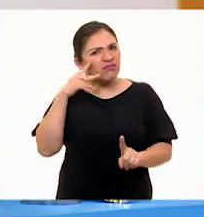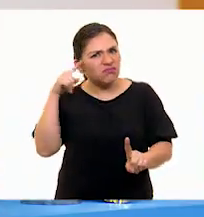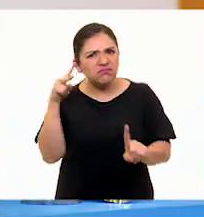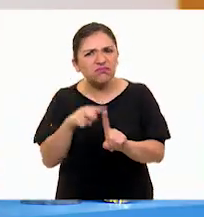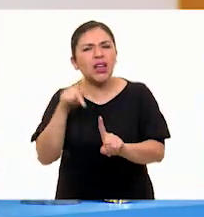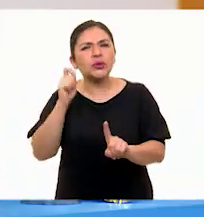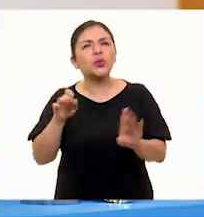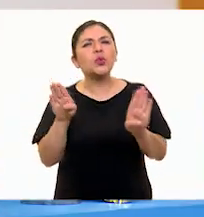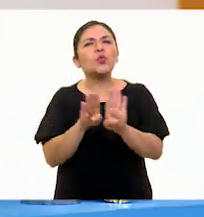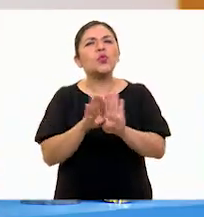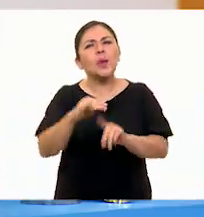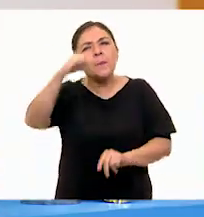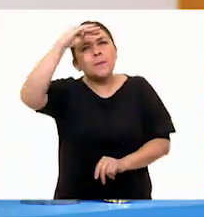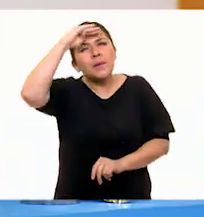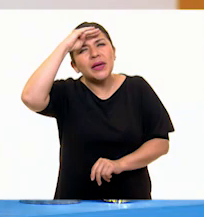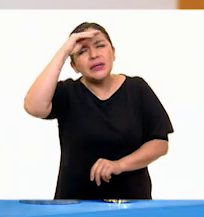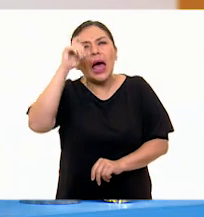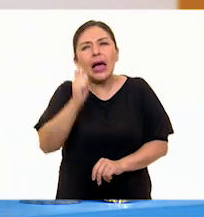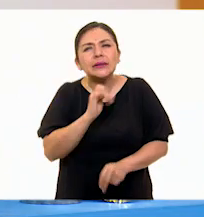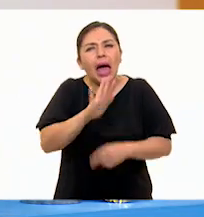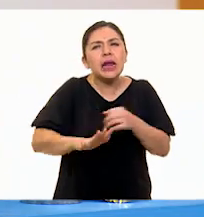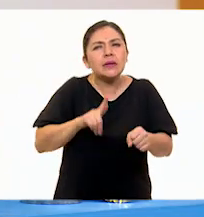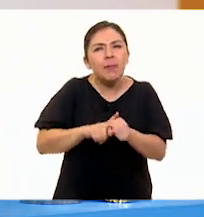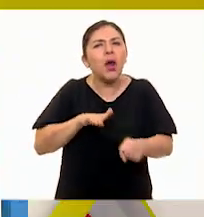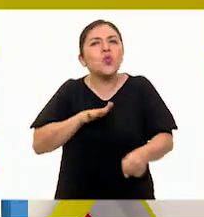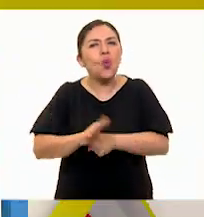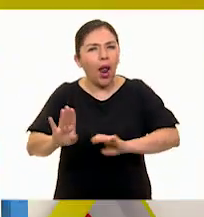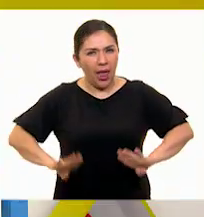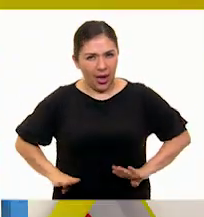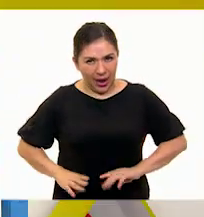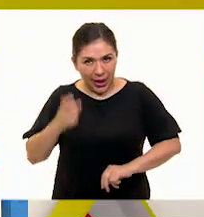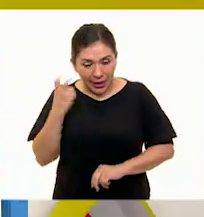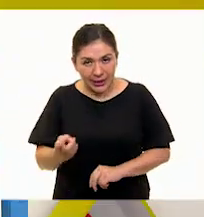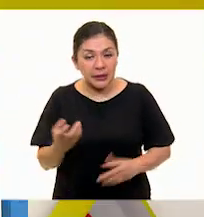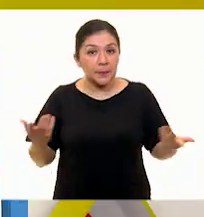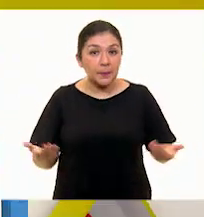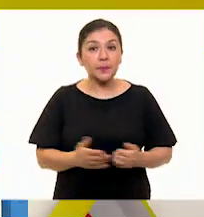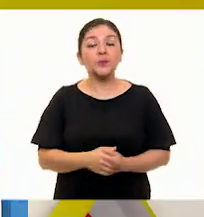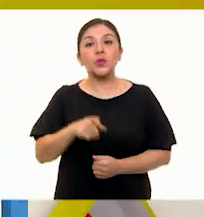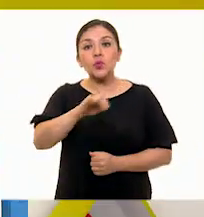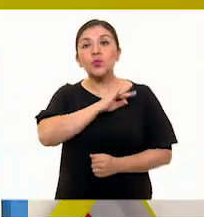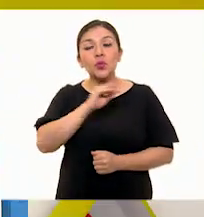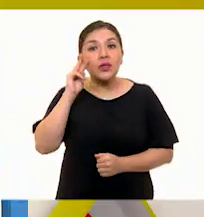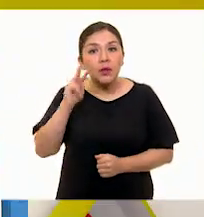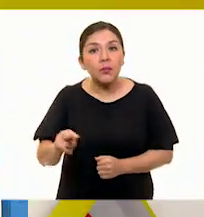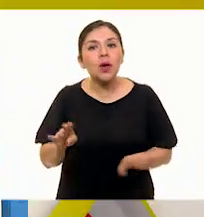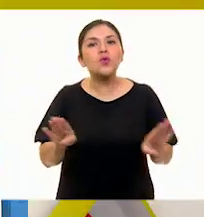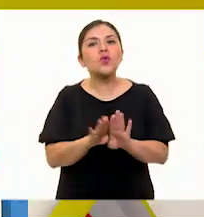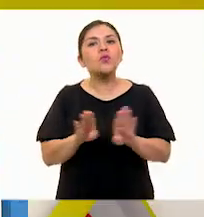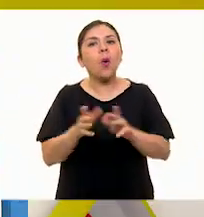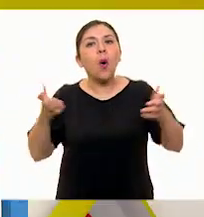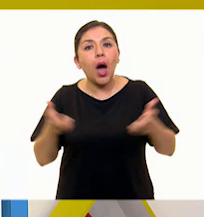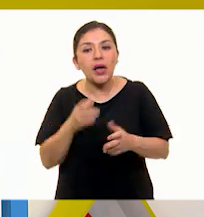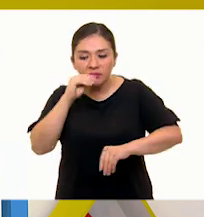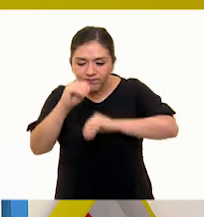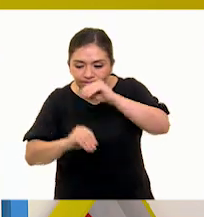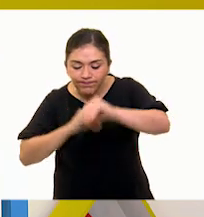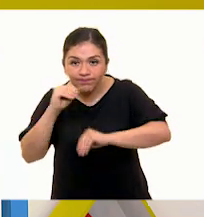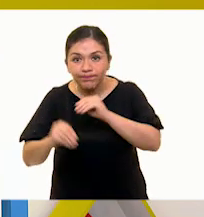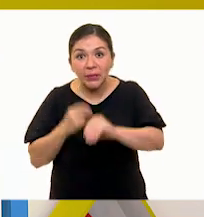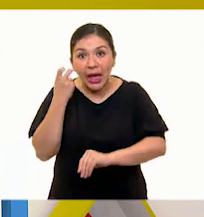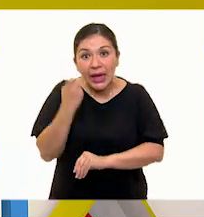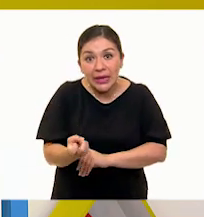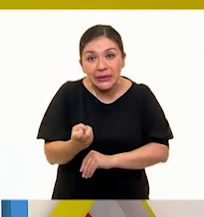a la hora de pensar en ese animalito y bueno, pues vamos a hacer una una construcción